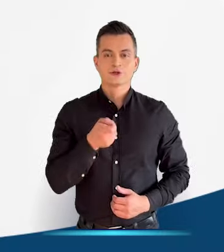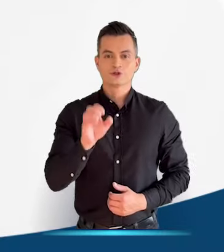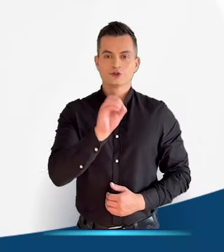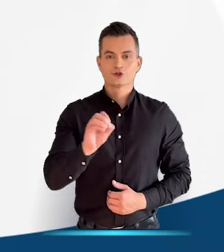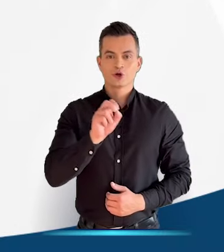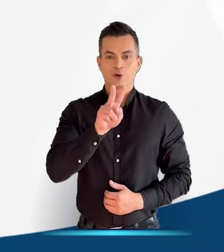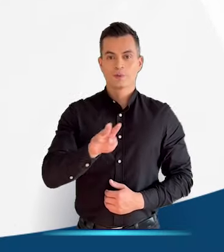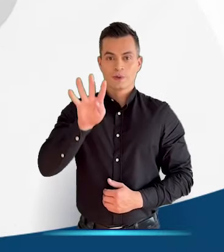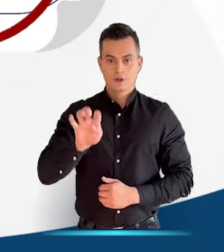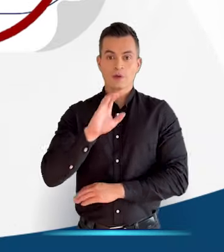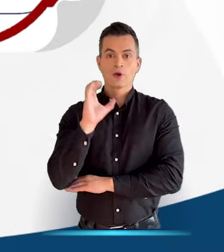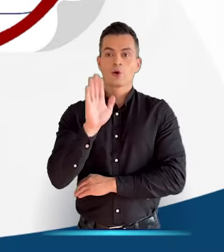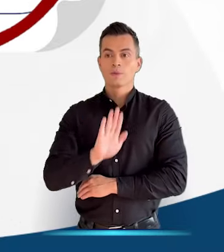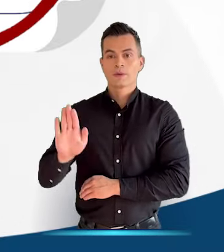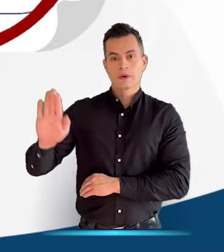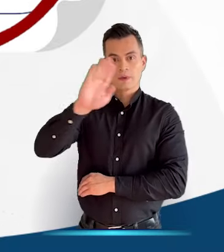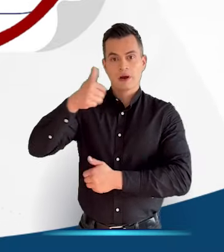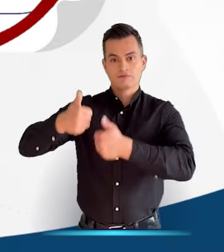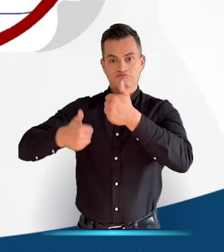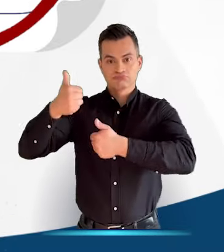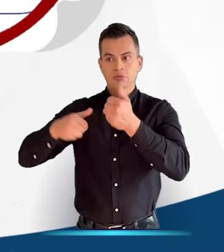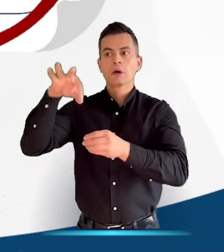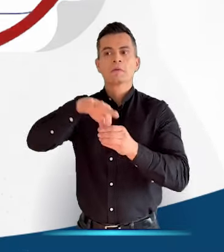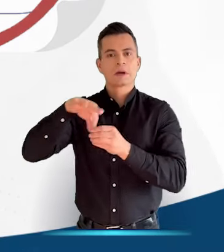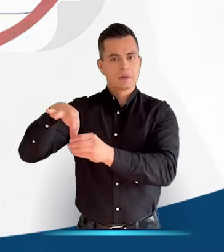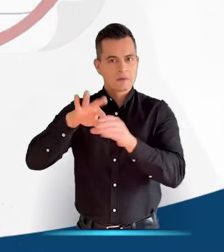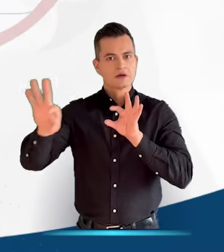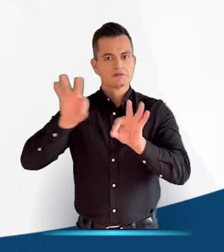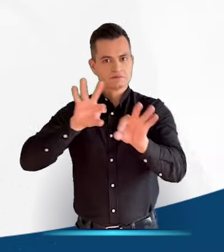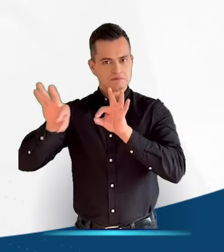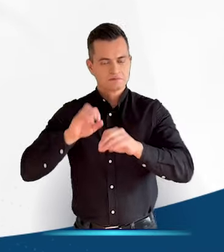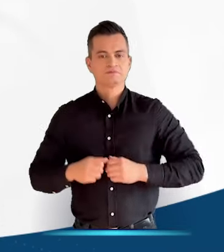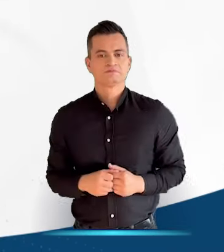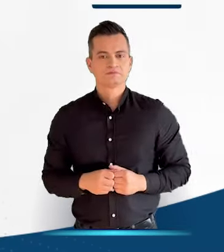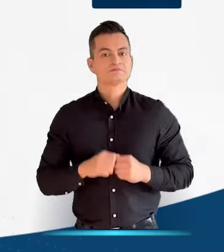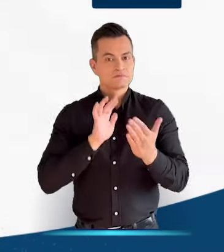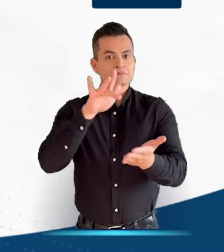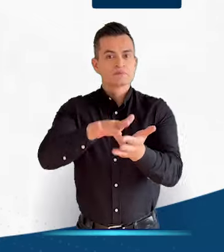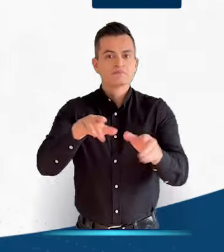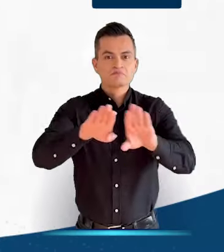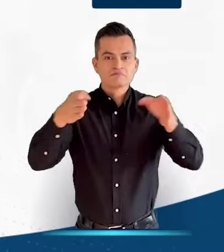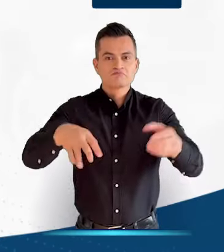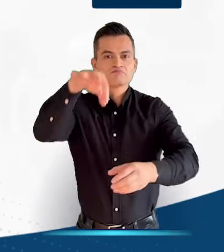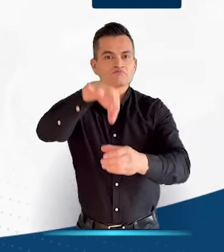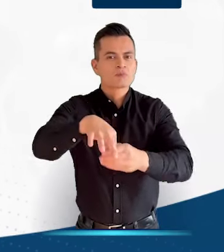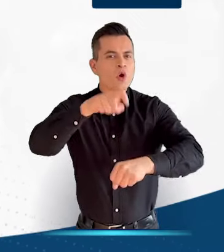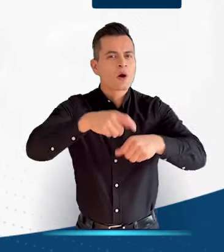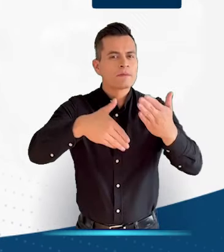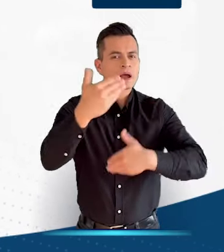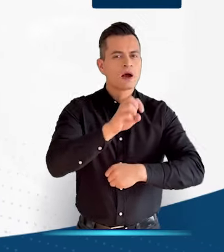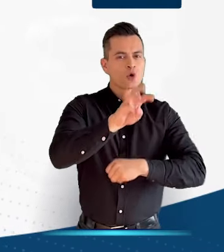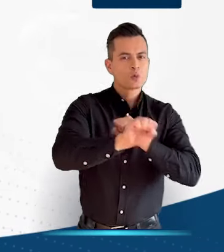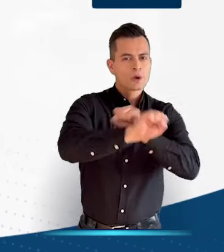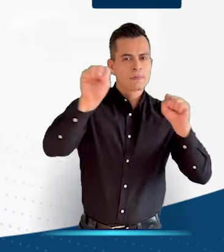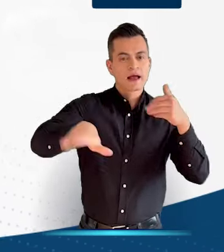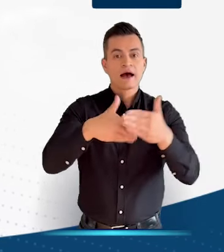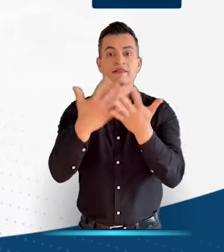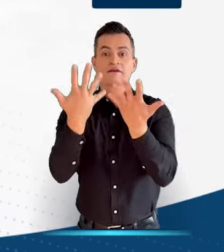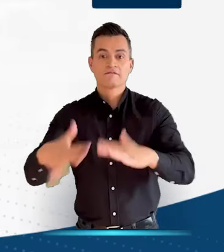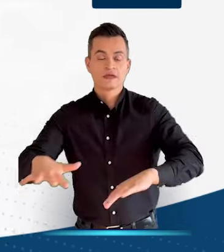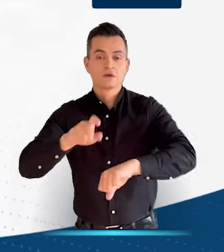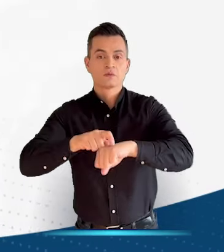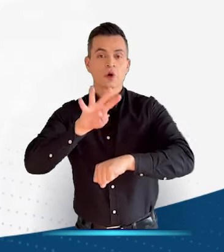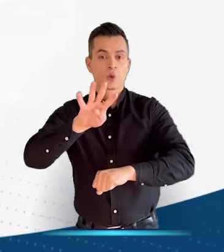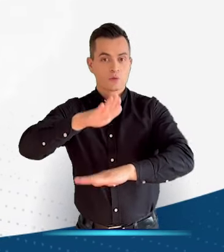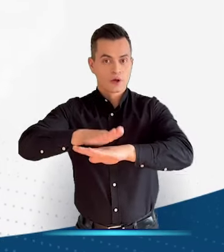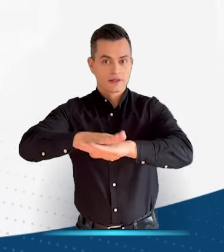Este 29 de octubre elegiremos a nuestras autoridades territoriales. Asiste a las urnas desde las 8 de la mañana y hasta las